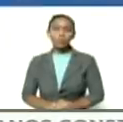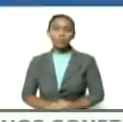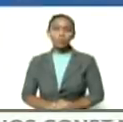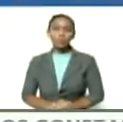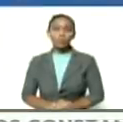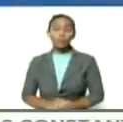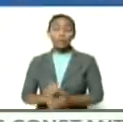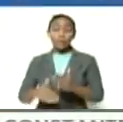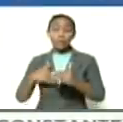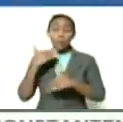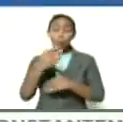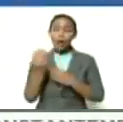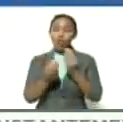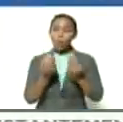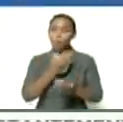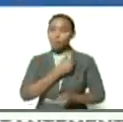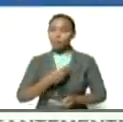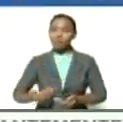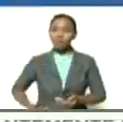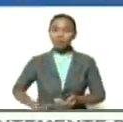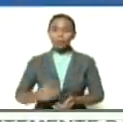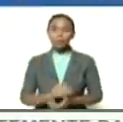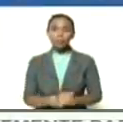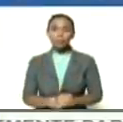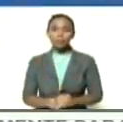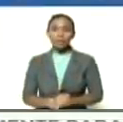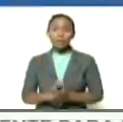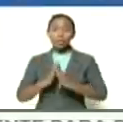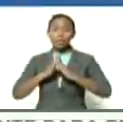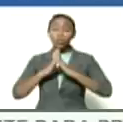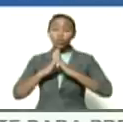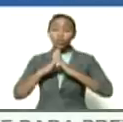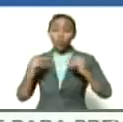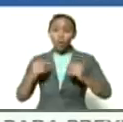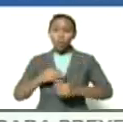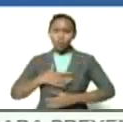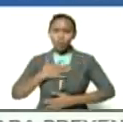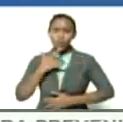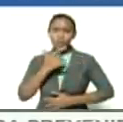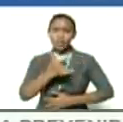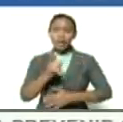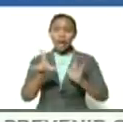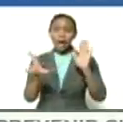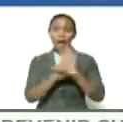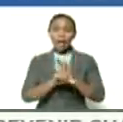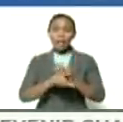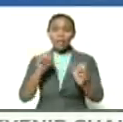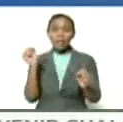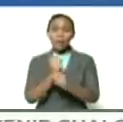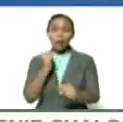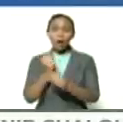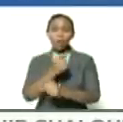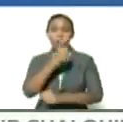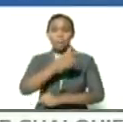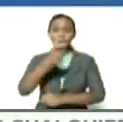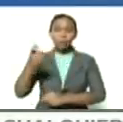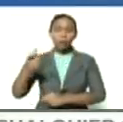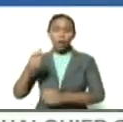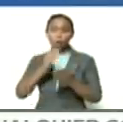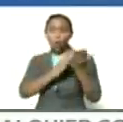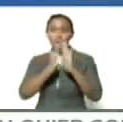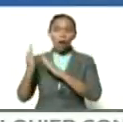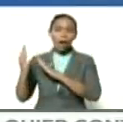y después como presidente de todas les puedo decir que la ley orgánica de ciudades comunales